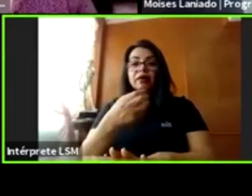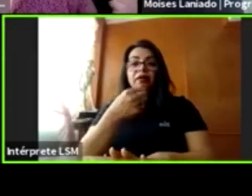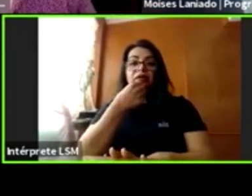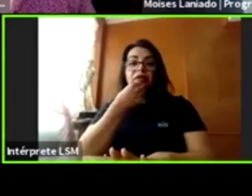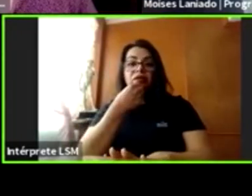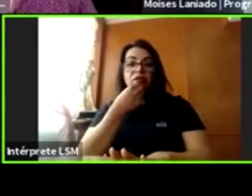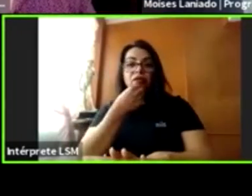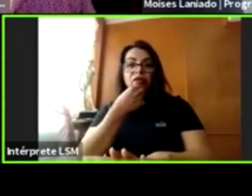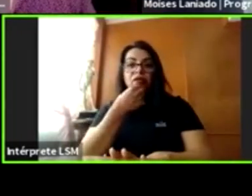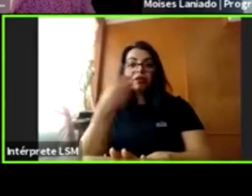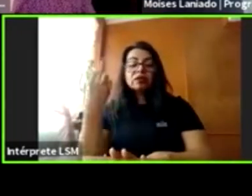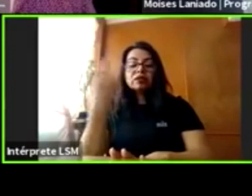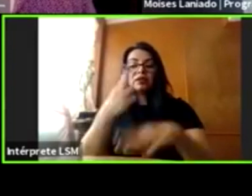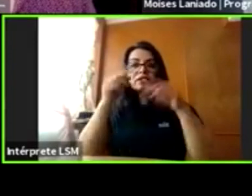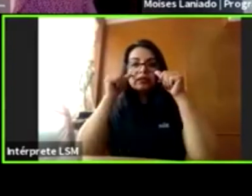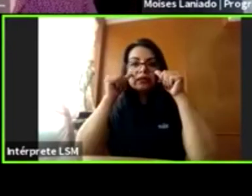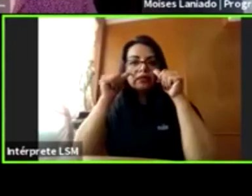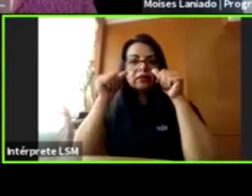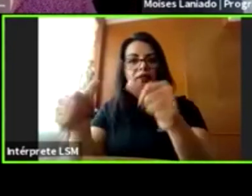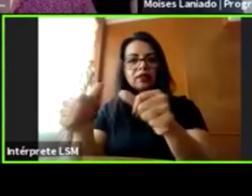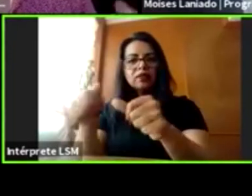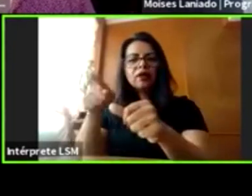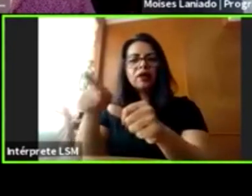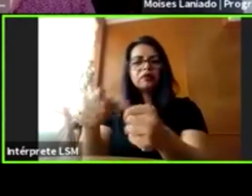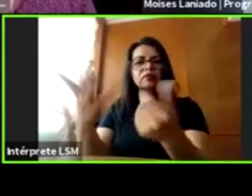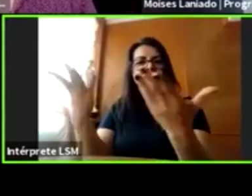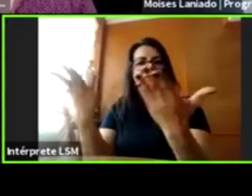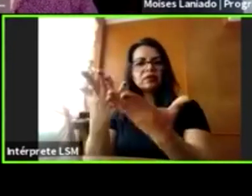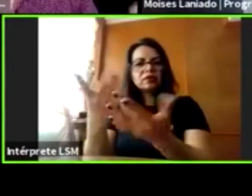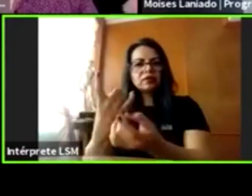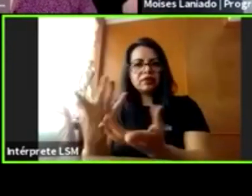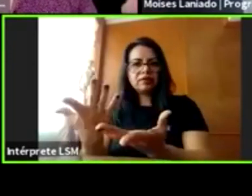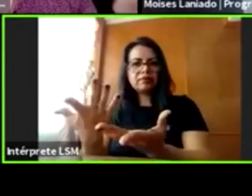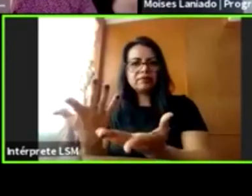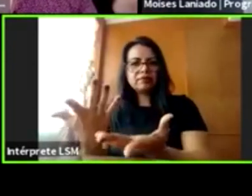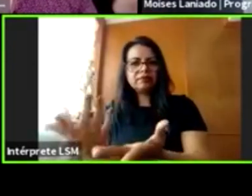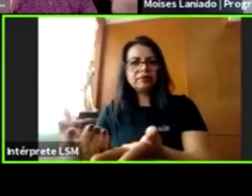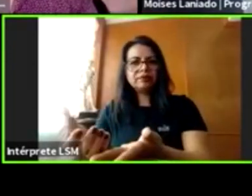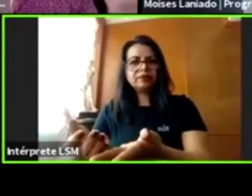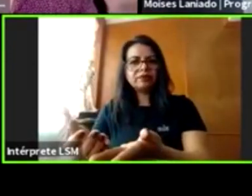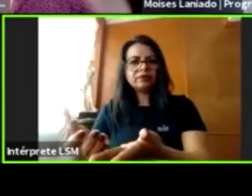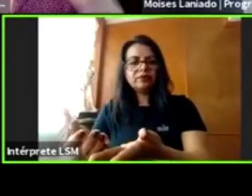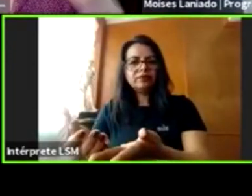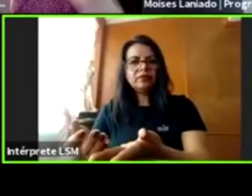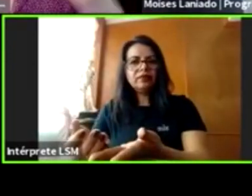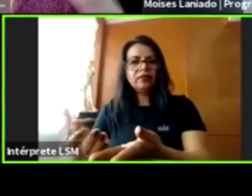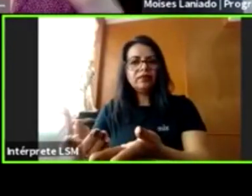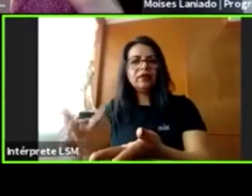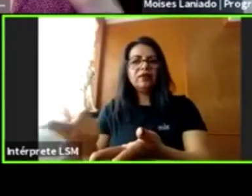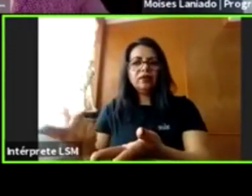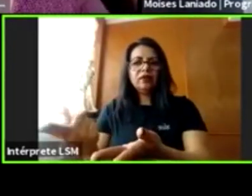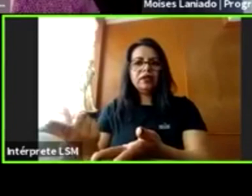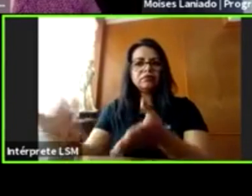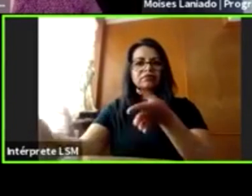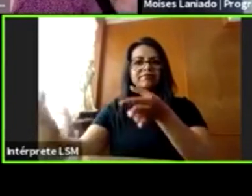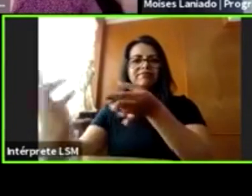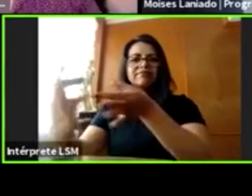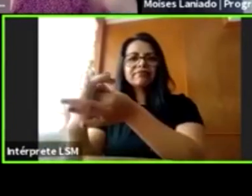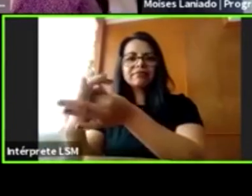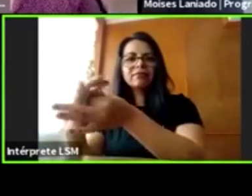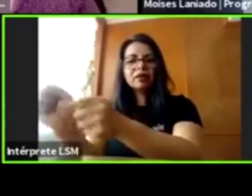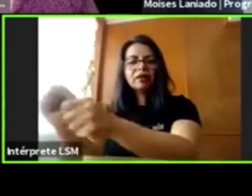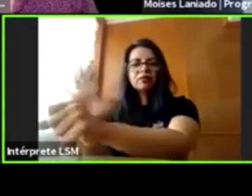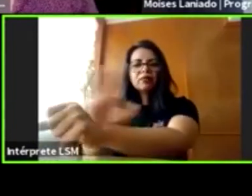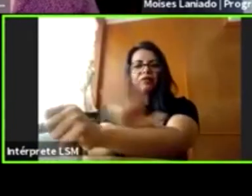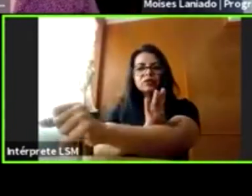fijarnos qué es lo que ellos están haciendo y poder tener un contacto emocional, empático, de